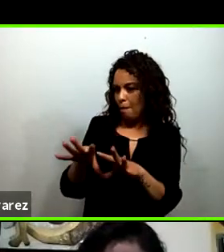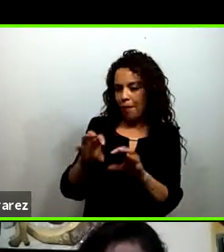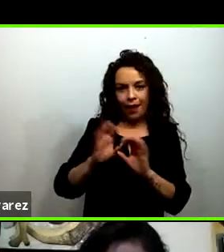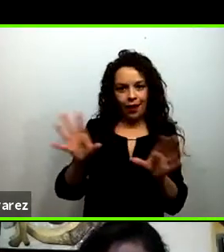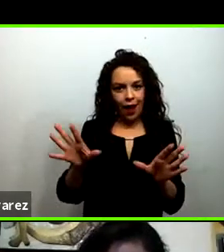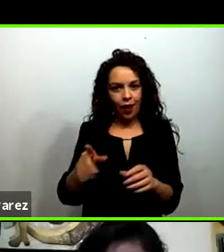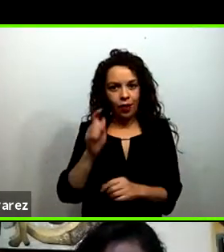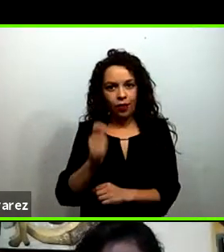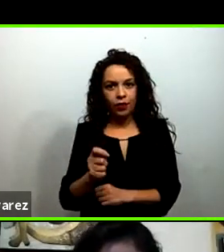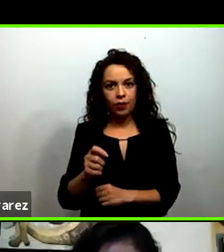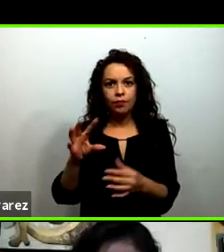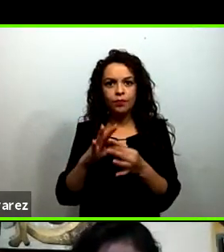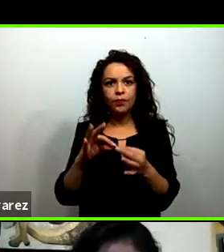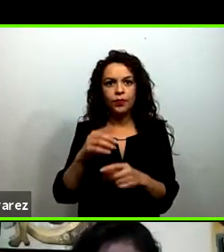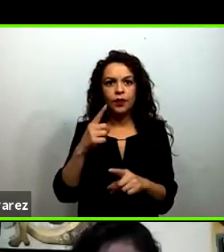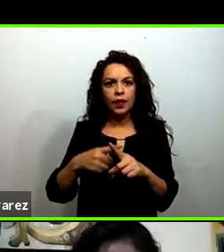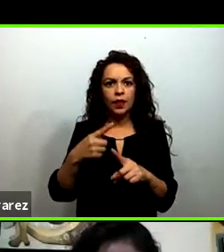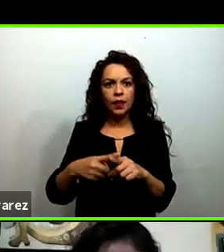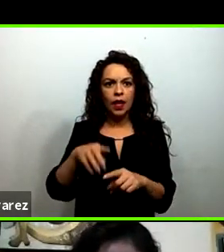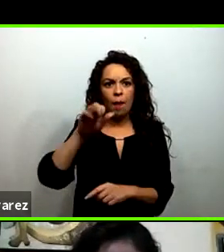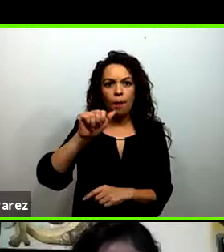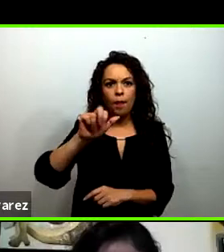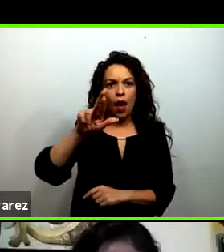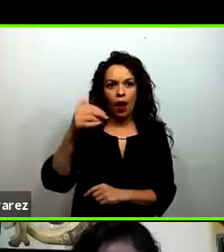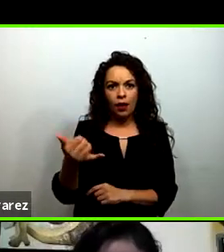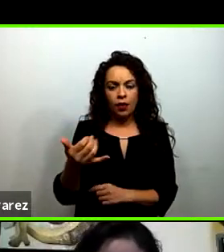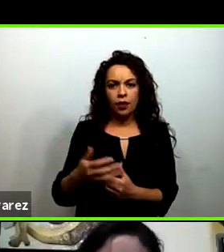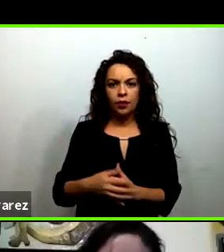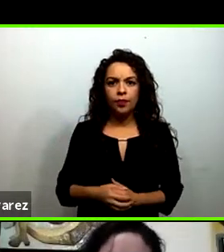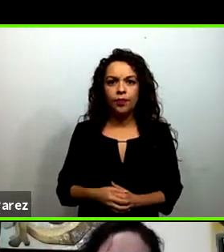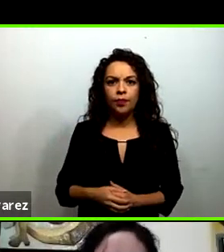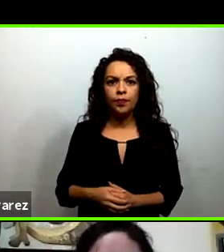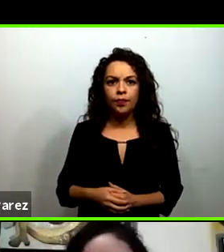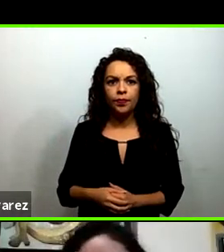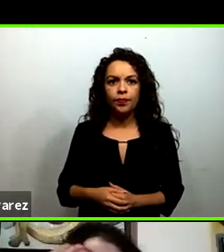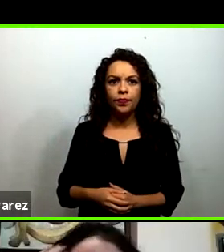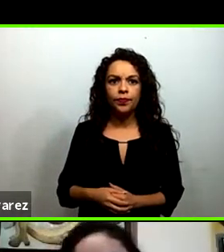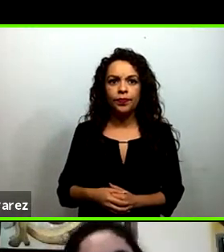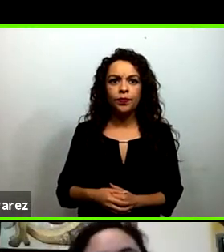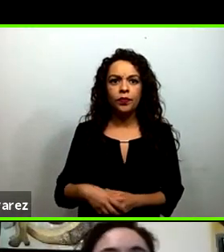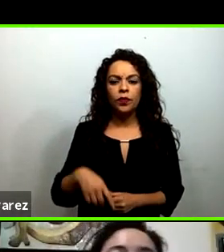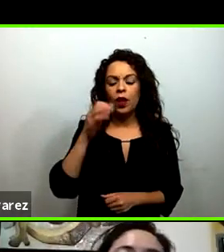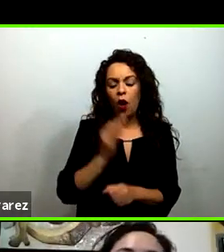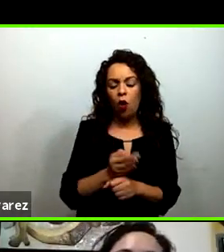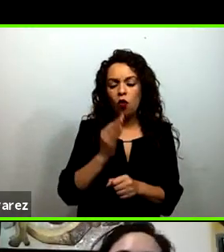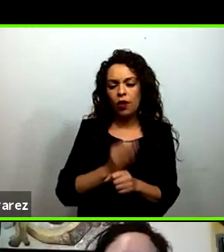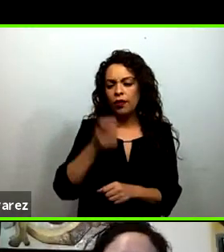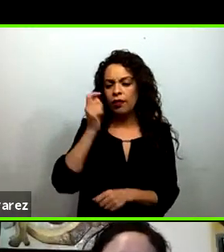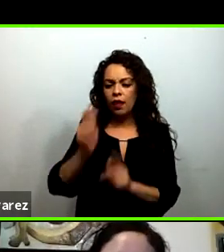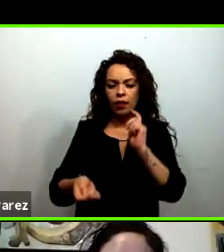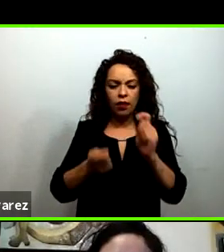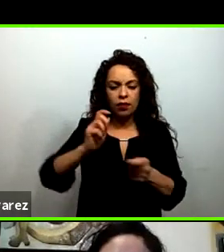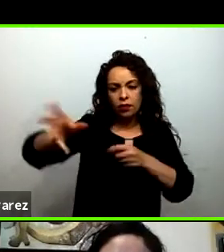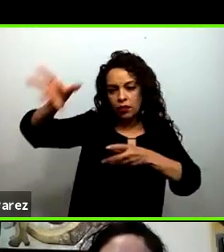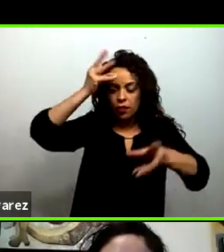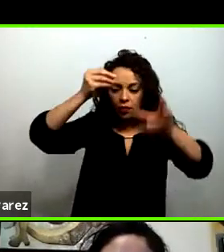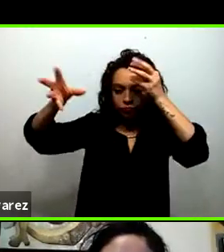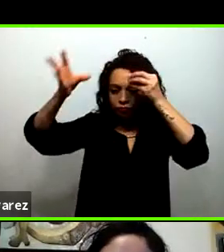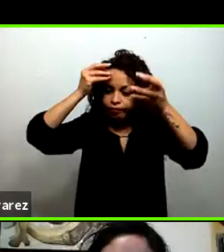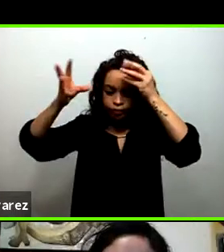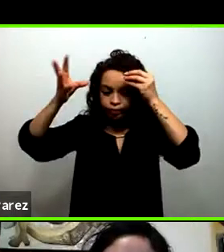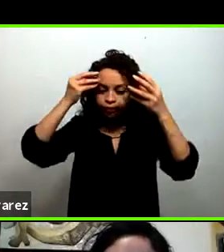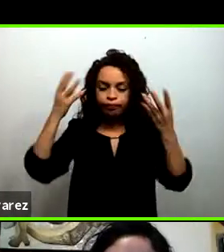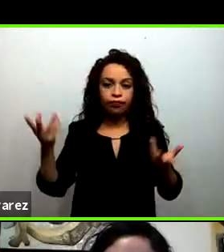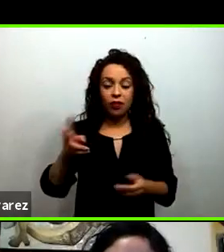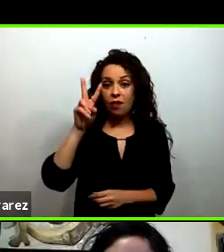Marilín que es que realmente lo que estamos aprendiendo ahora va a ser es muy relevante